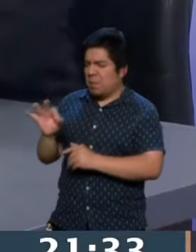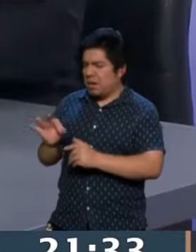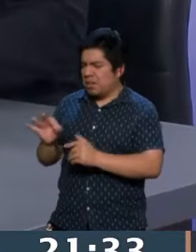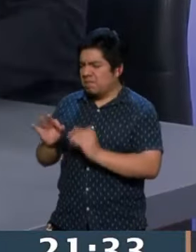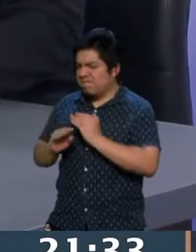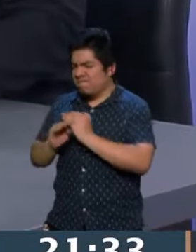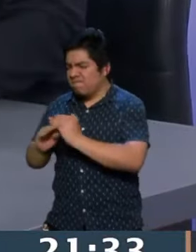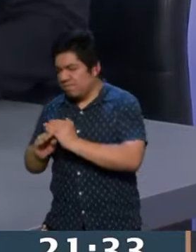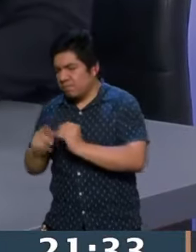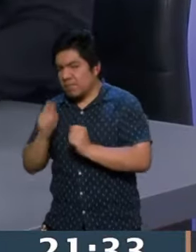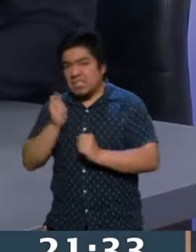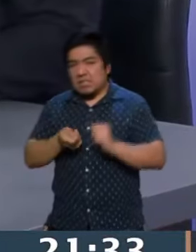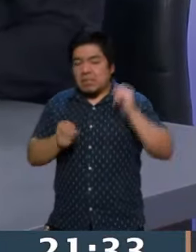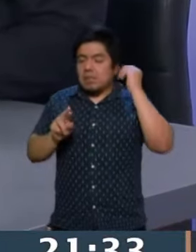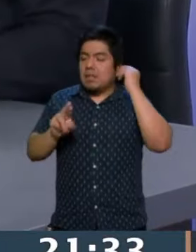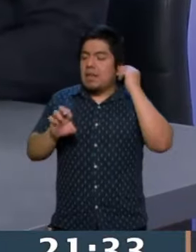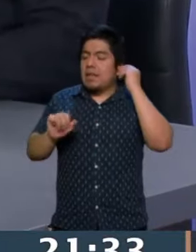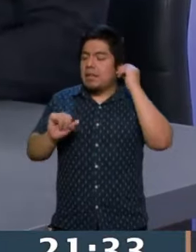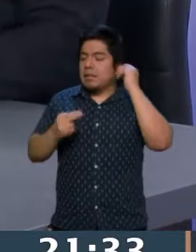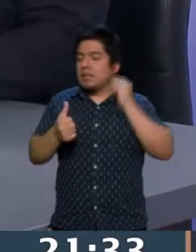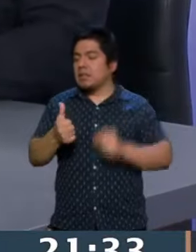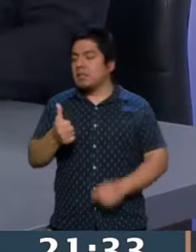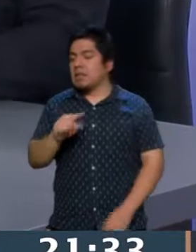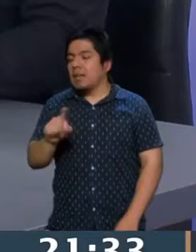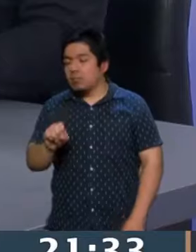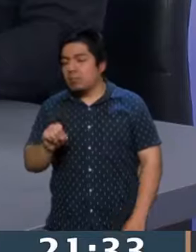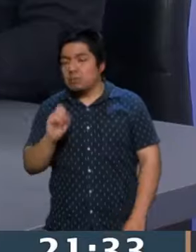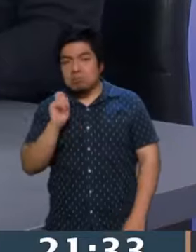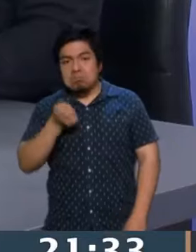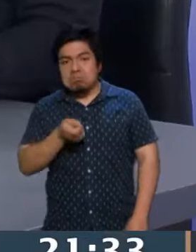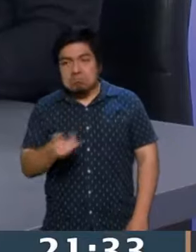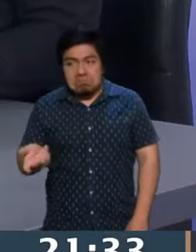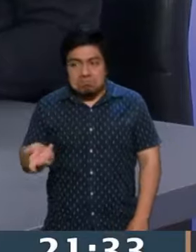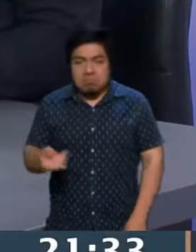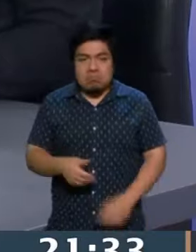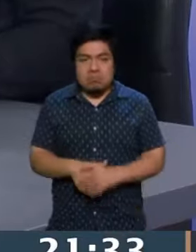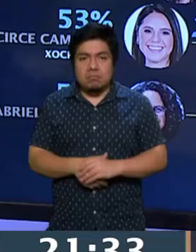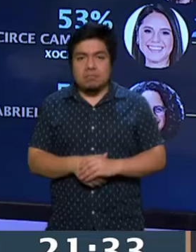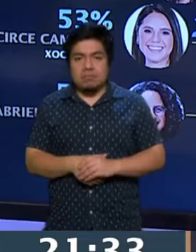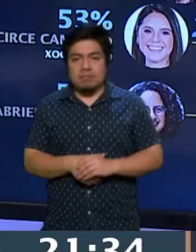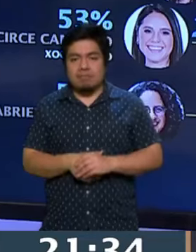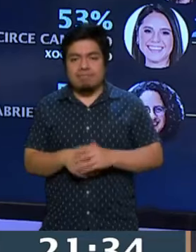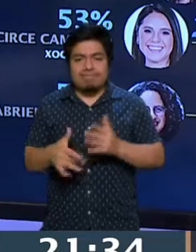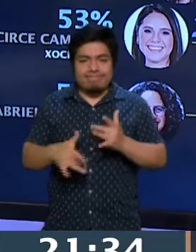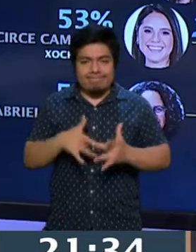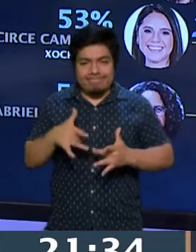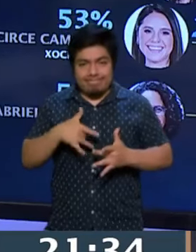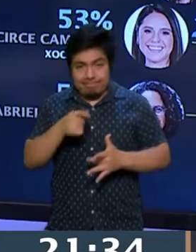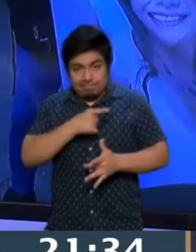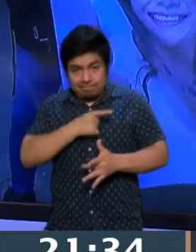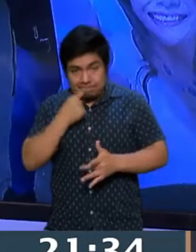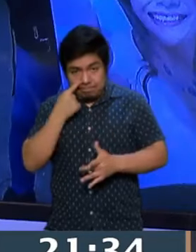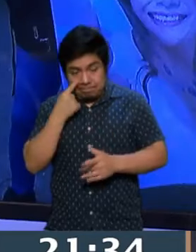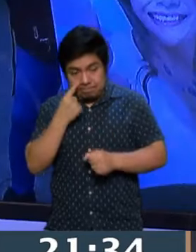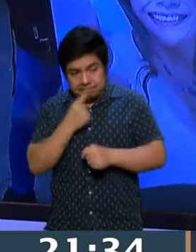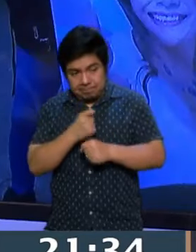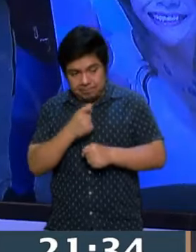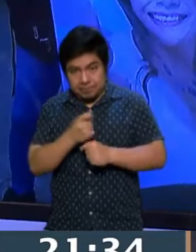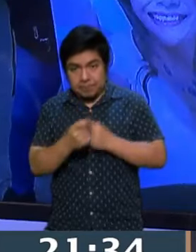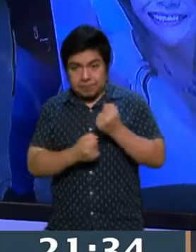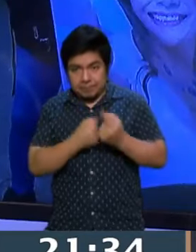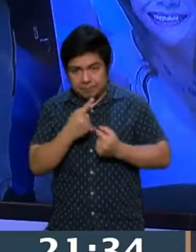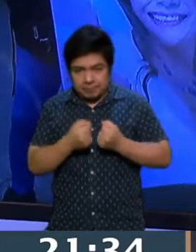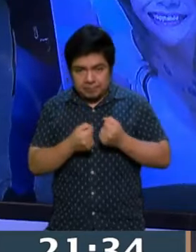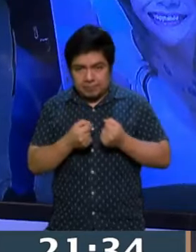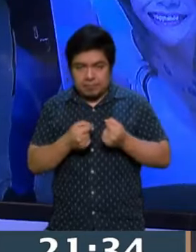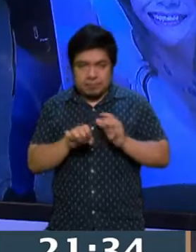rechazo? Bueno, ¿qué es la tasa de rechazo? Es importante como que, nada, tengamos claro en primer lugar que para uno